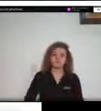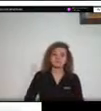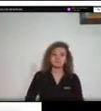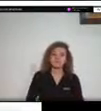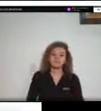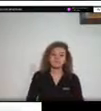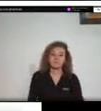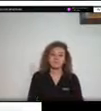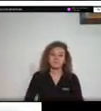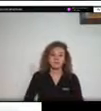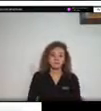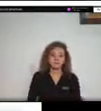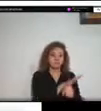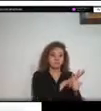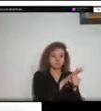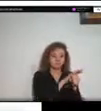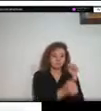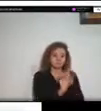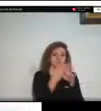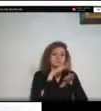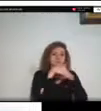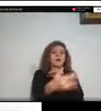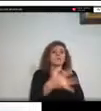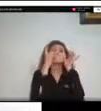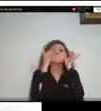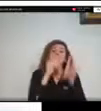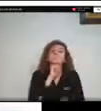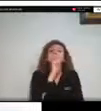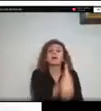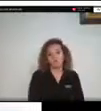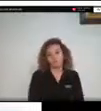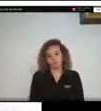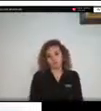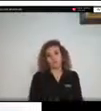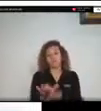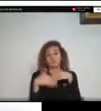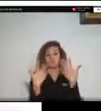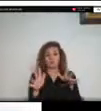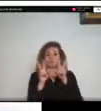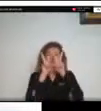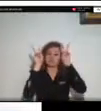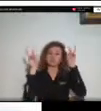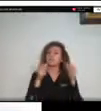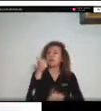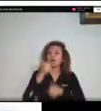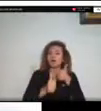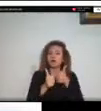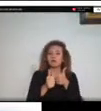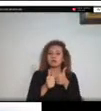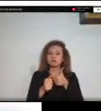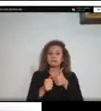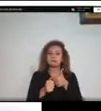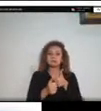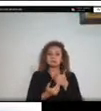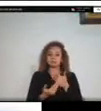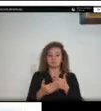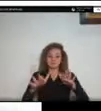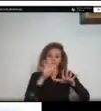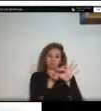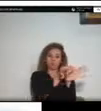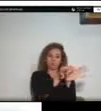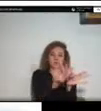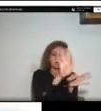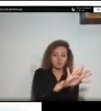catastrófica otro tema muy determinante para nosotros son las capacidades de respuesta de las autoridades territoriales y organismos de